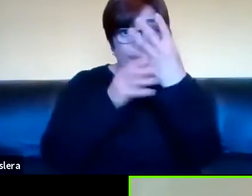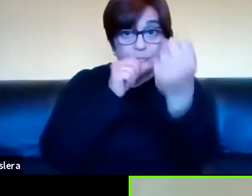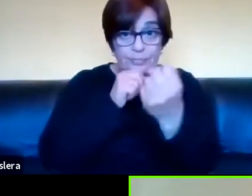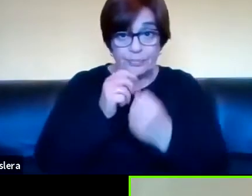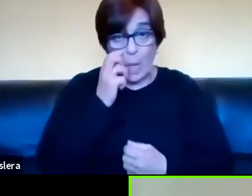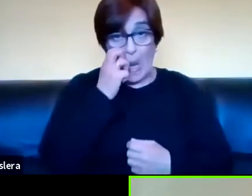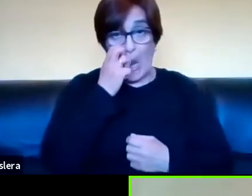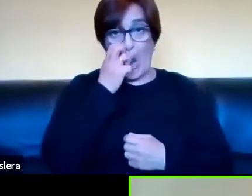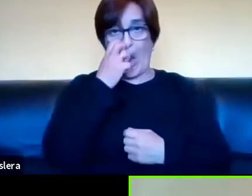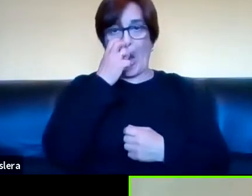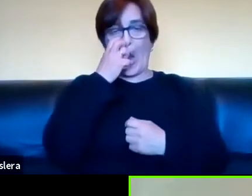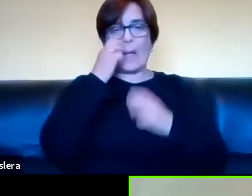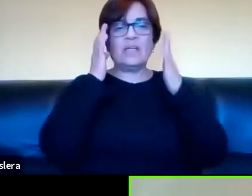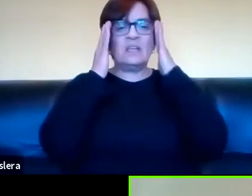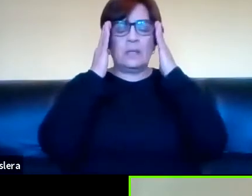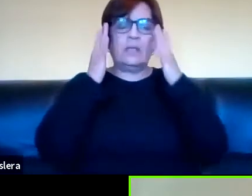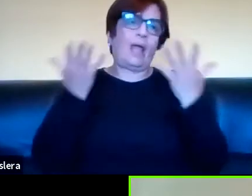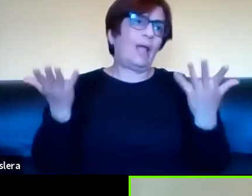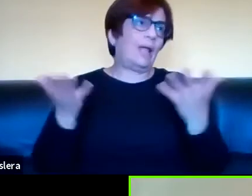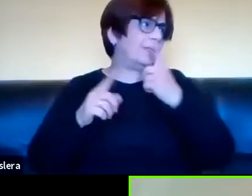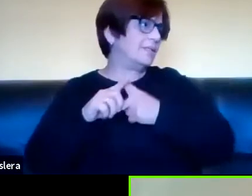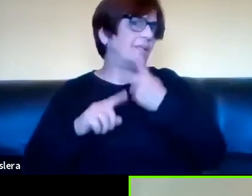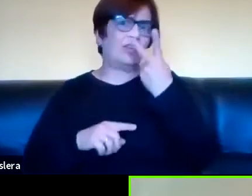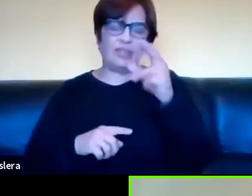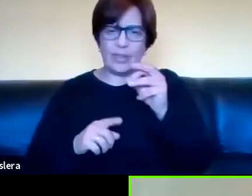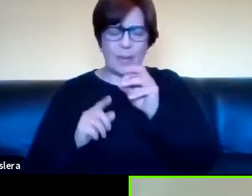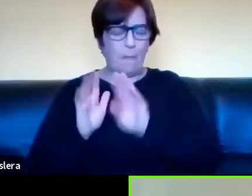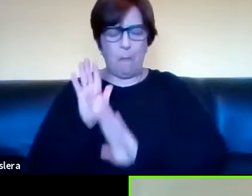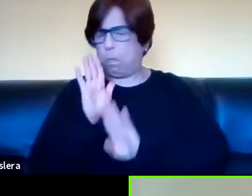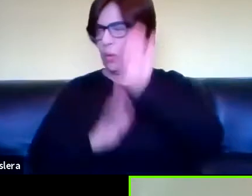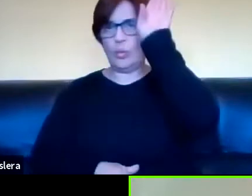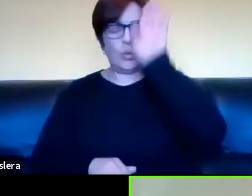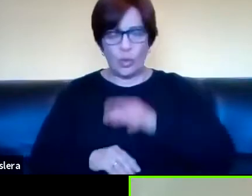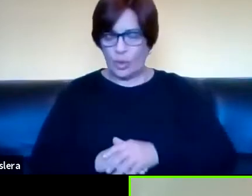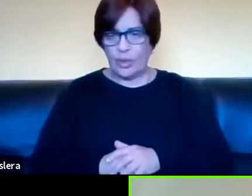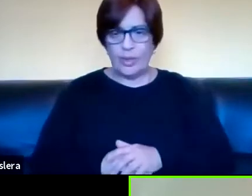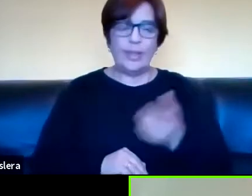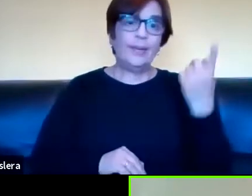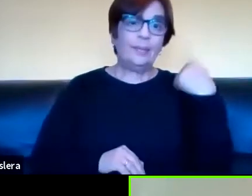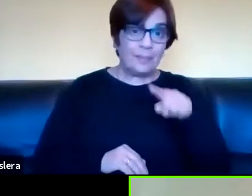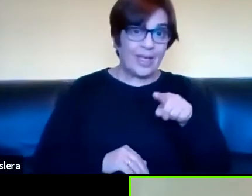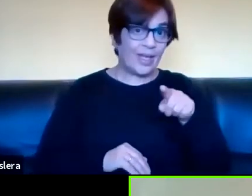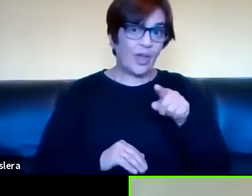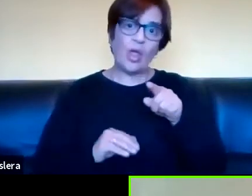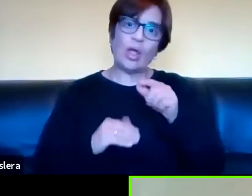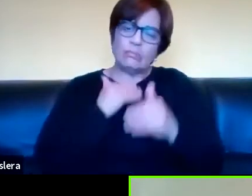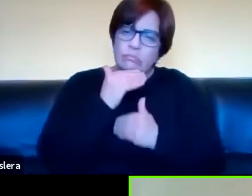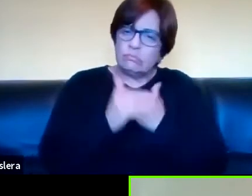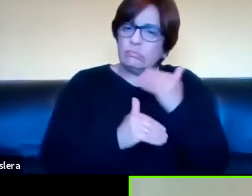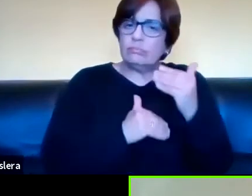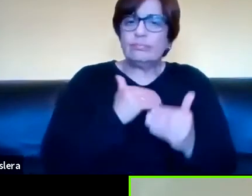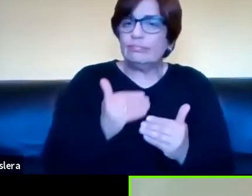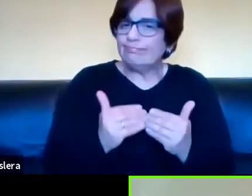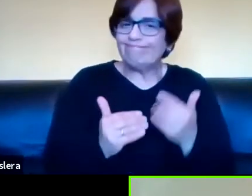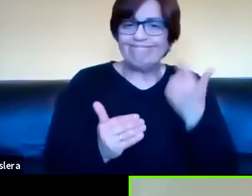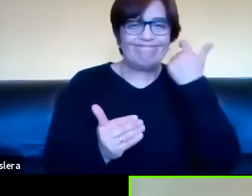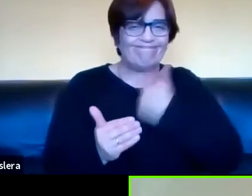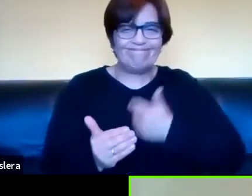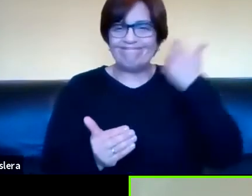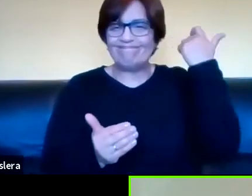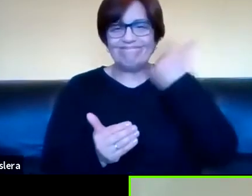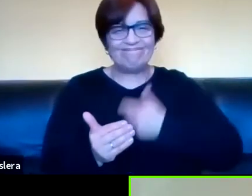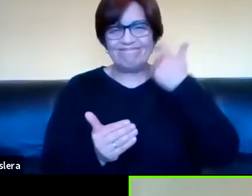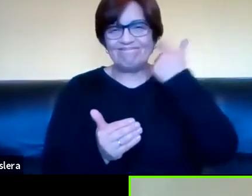bueno en el siglo XX la evolución fue brutal en cambio esa evolución todavía no ha ocurrido con las